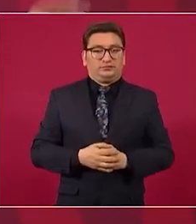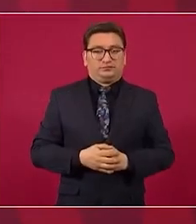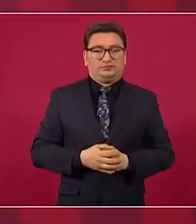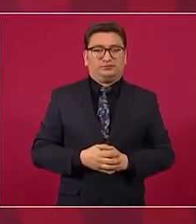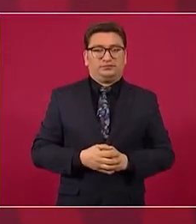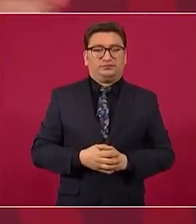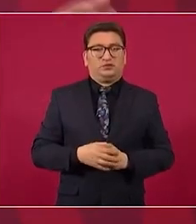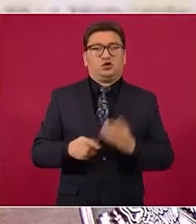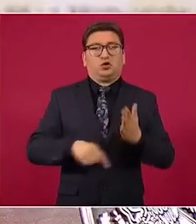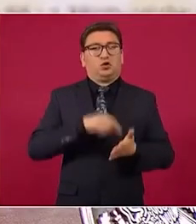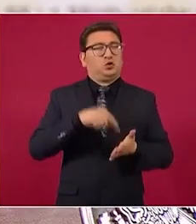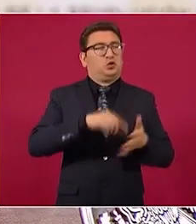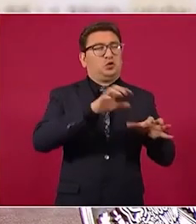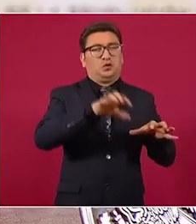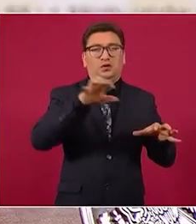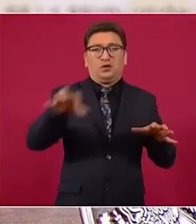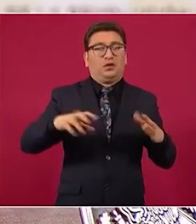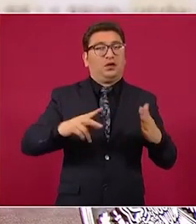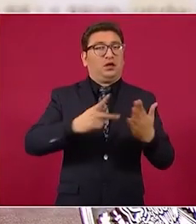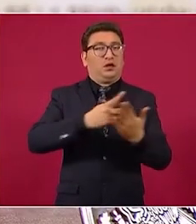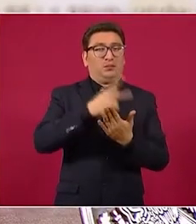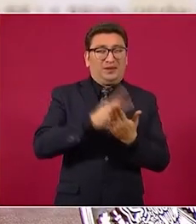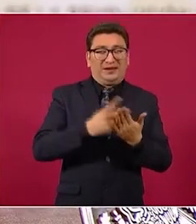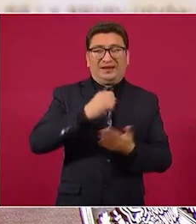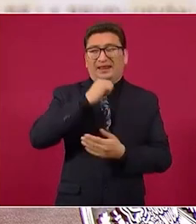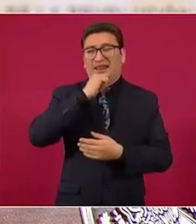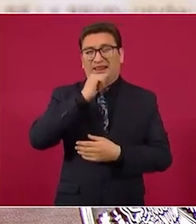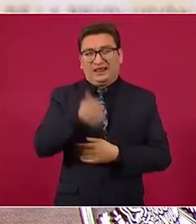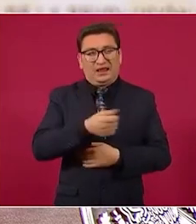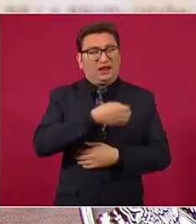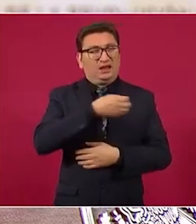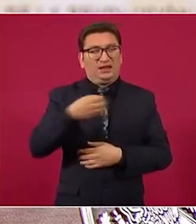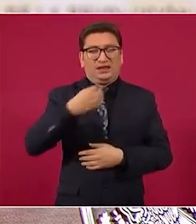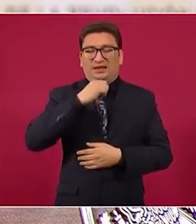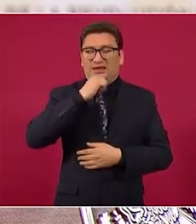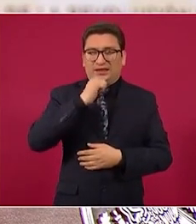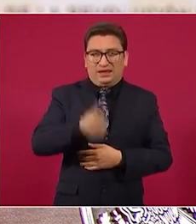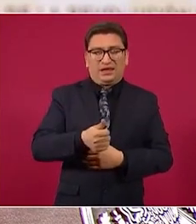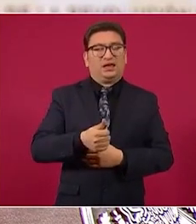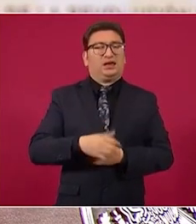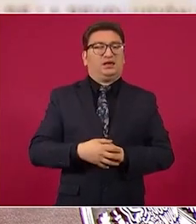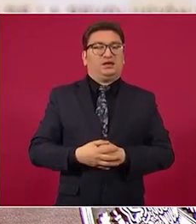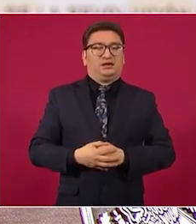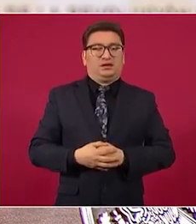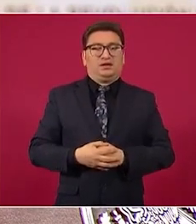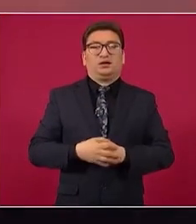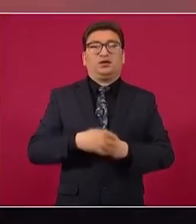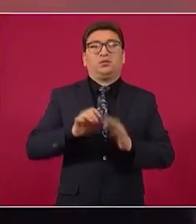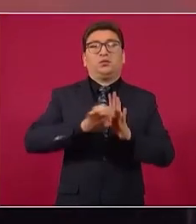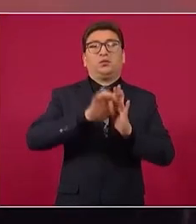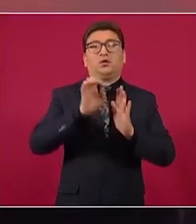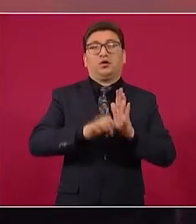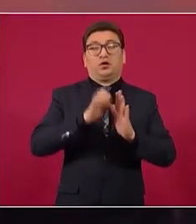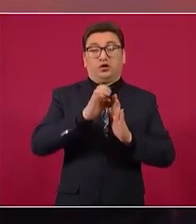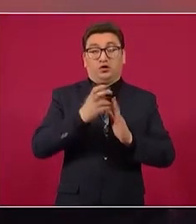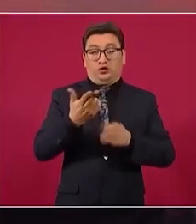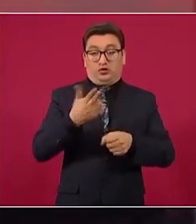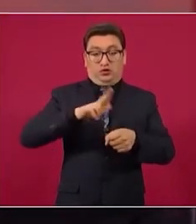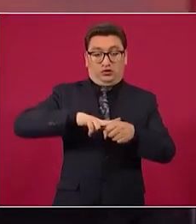sin planeación sin tomar en cuenta que construir un hospital